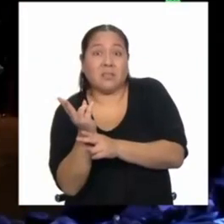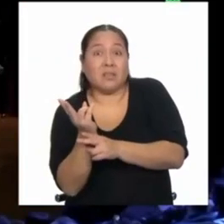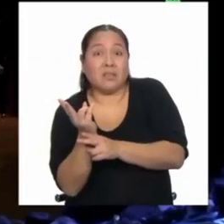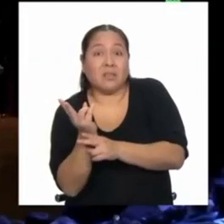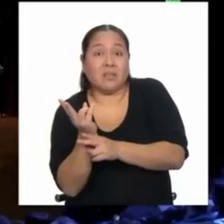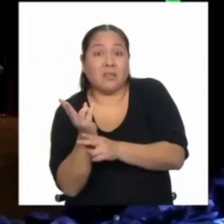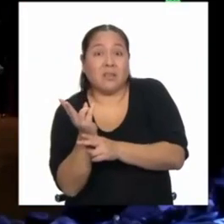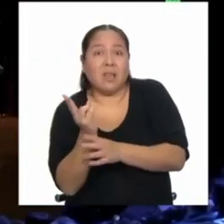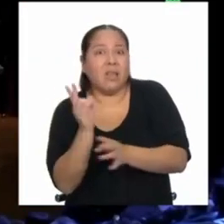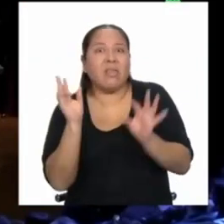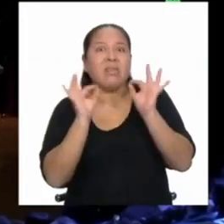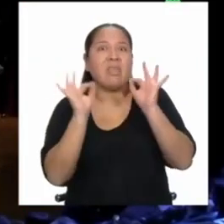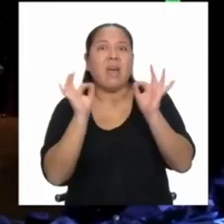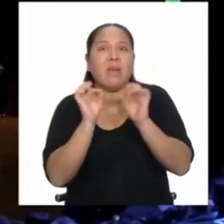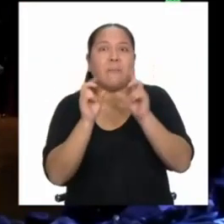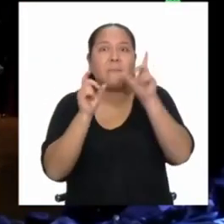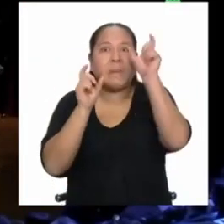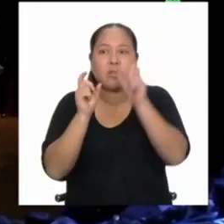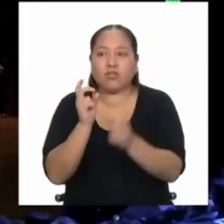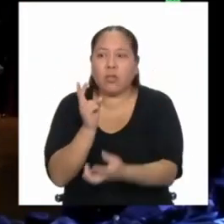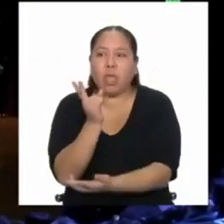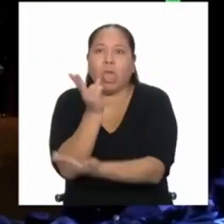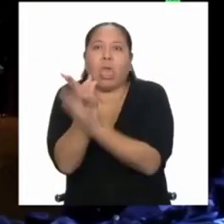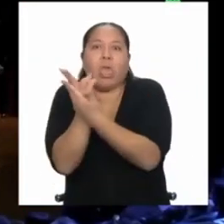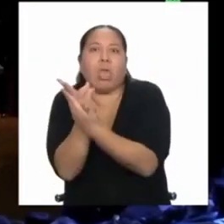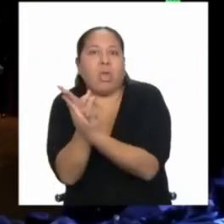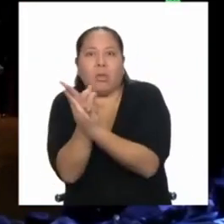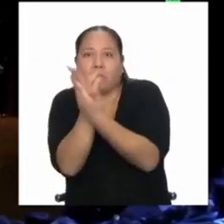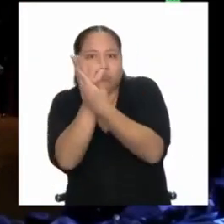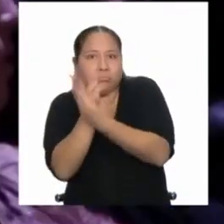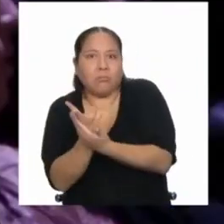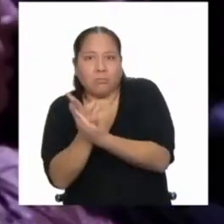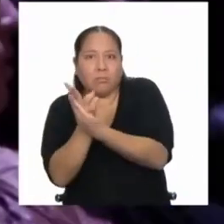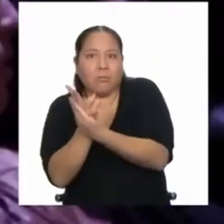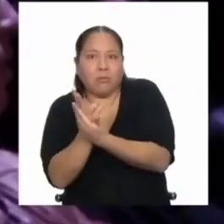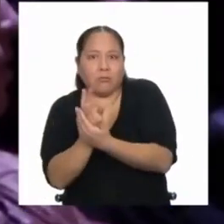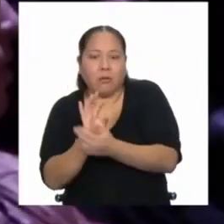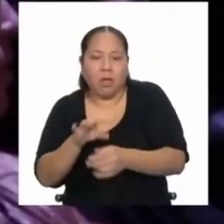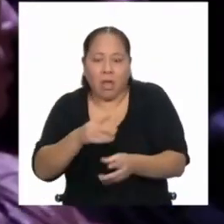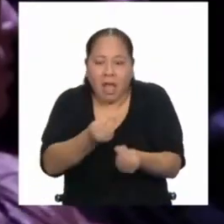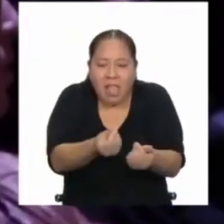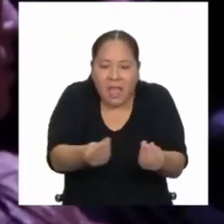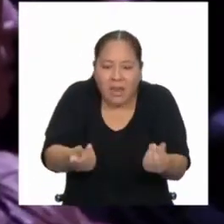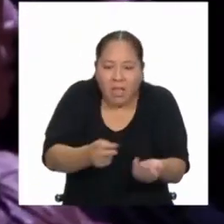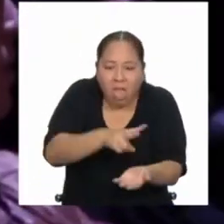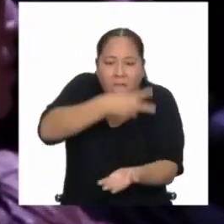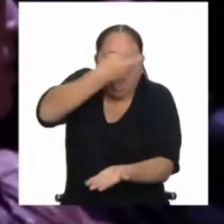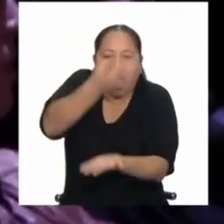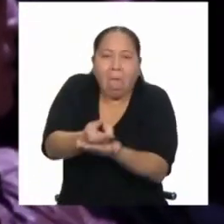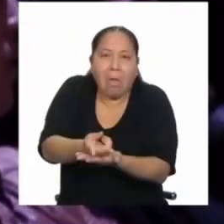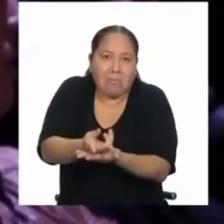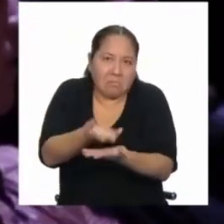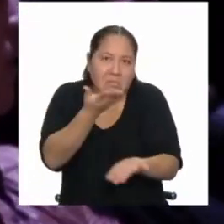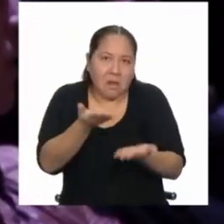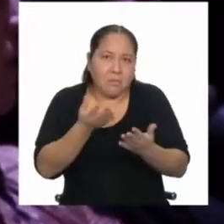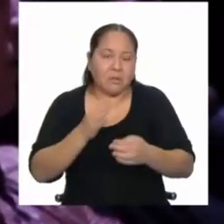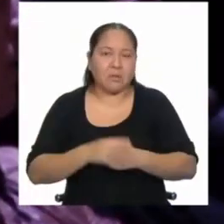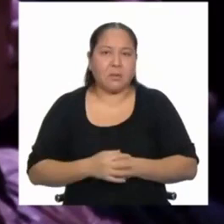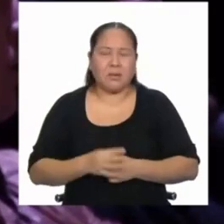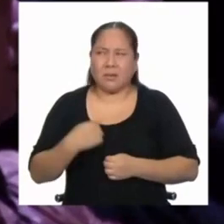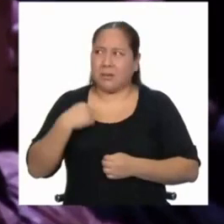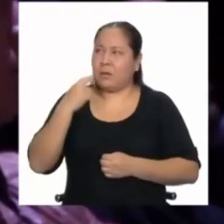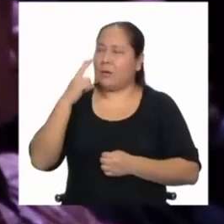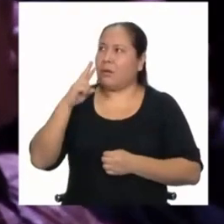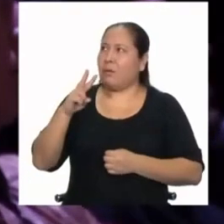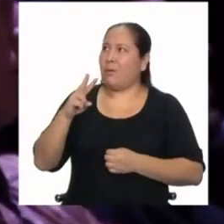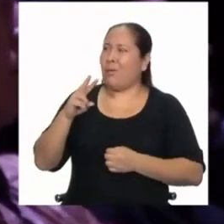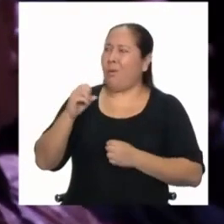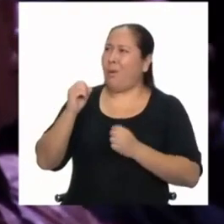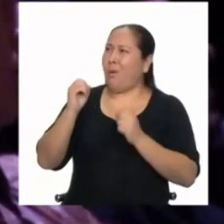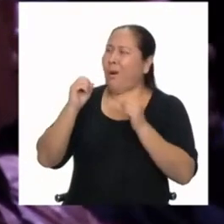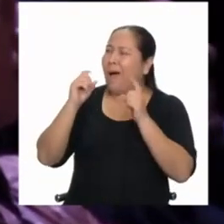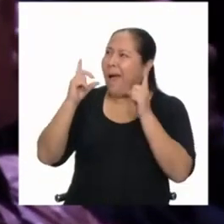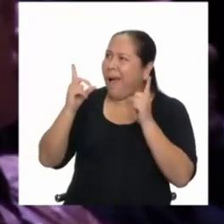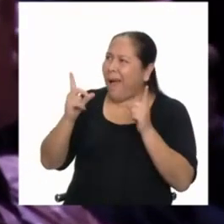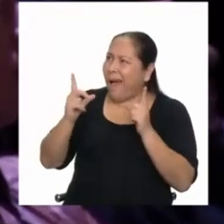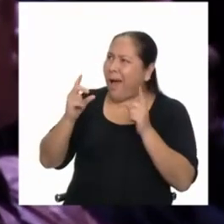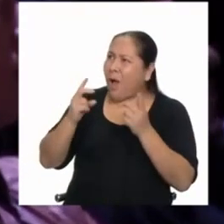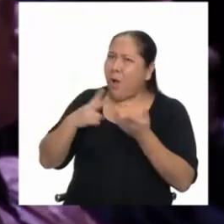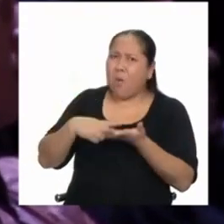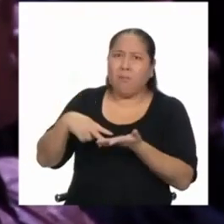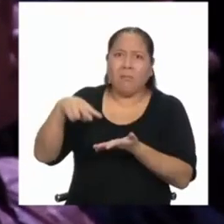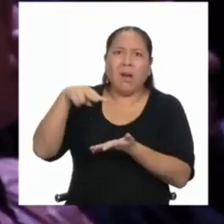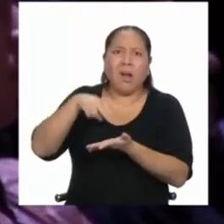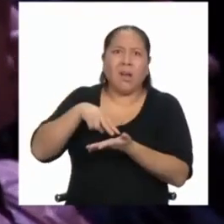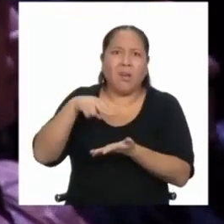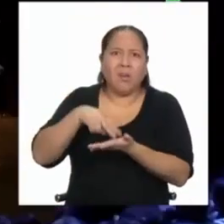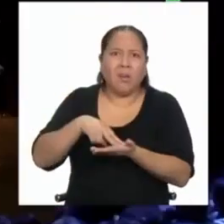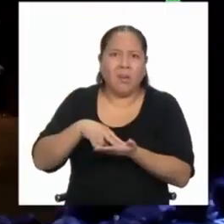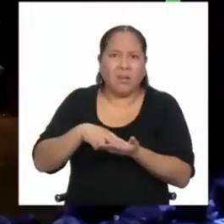coraje, tienes que tener potencia, tienes que tener garra. Y yo consideré que esos chicos lo tenían. Y surge